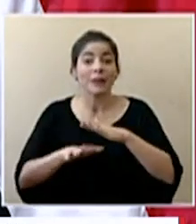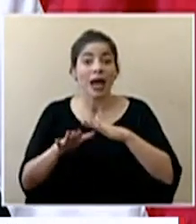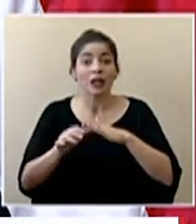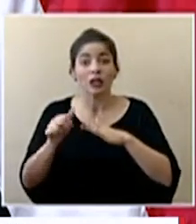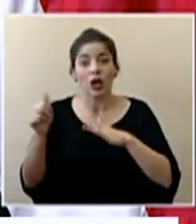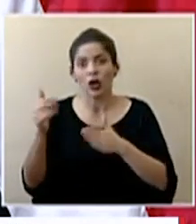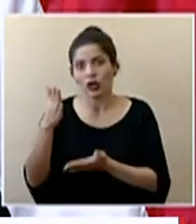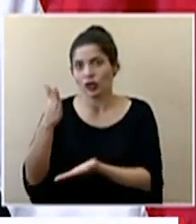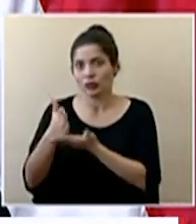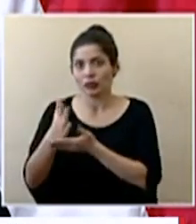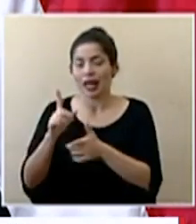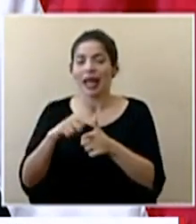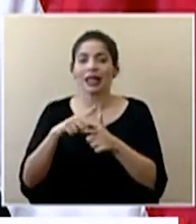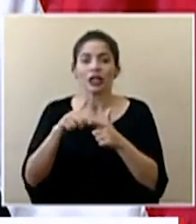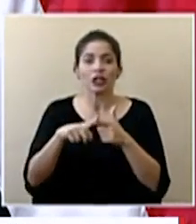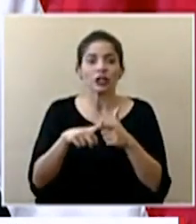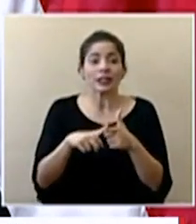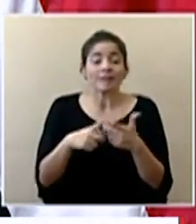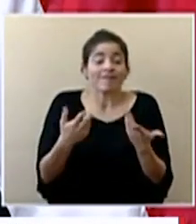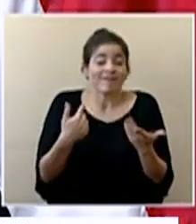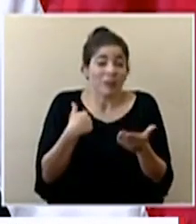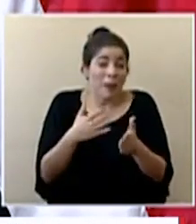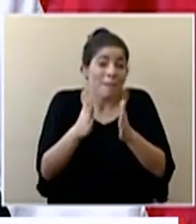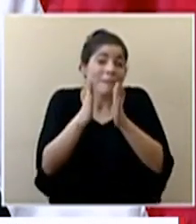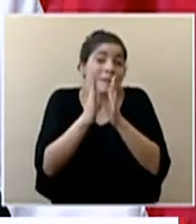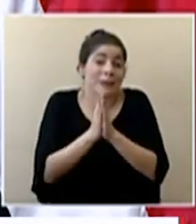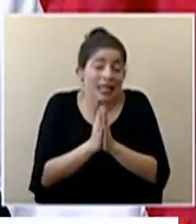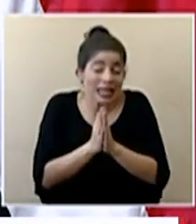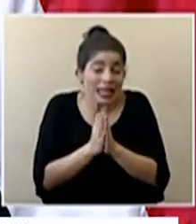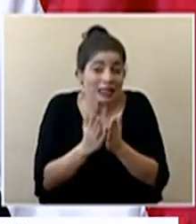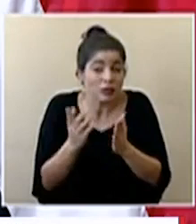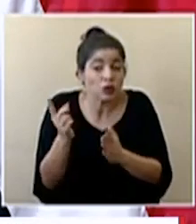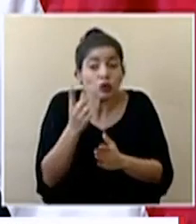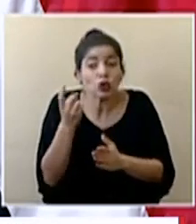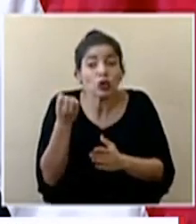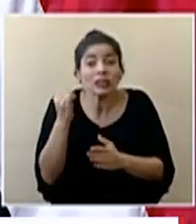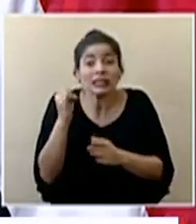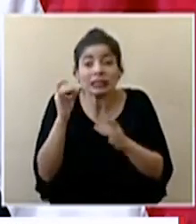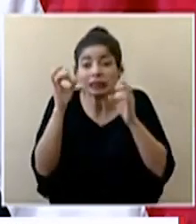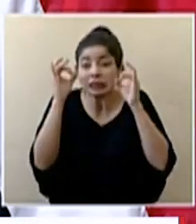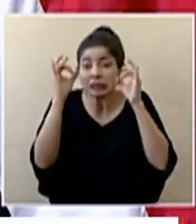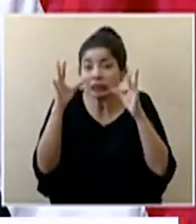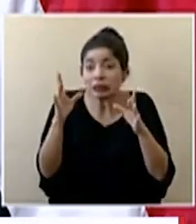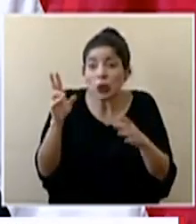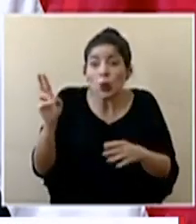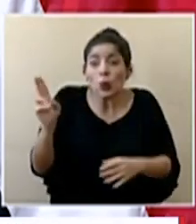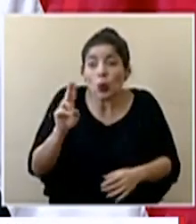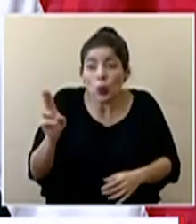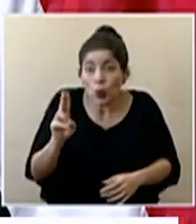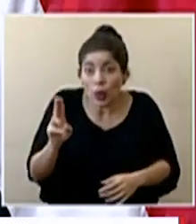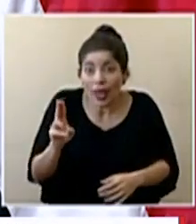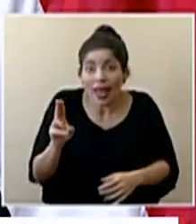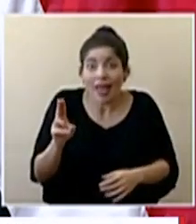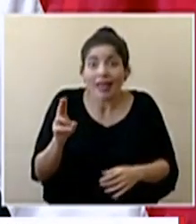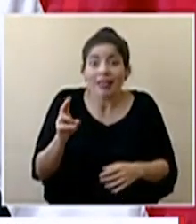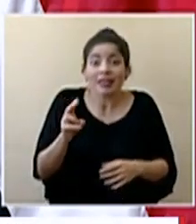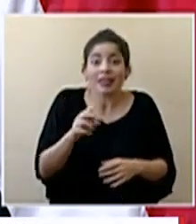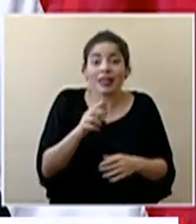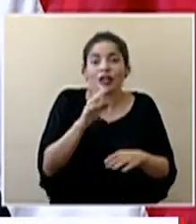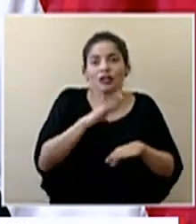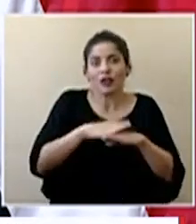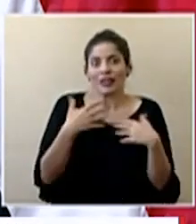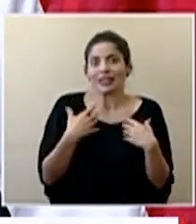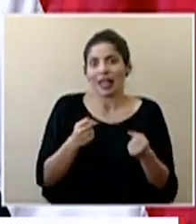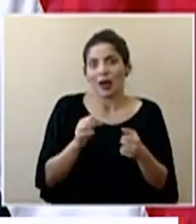y demás entonces le pediríamos salvo que sea una cuestión tremendamente urgente que va en lo sanitario también